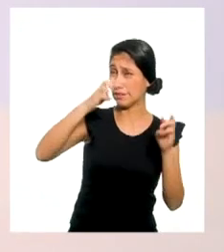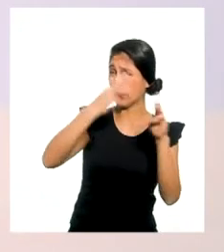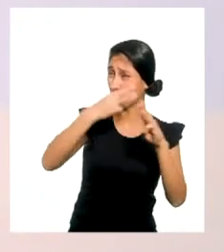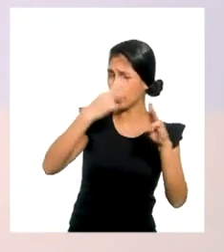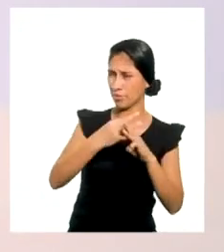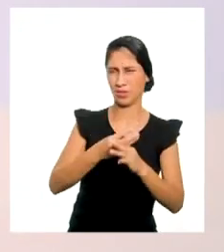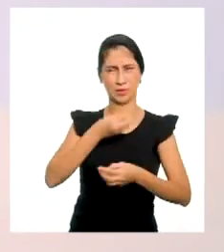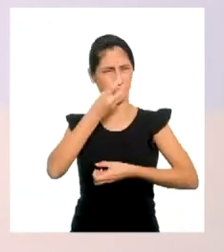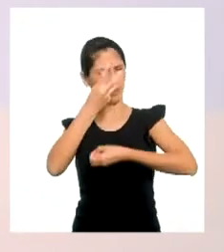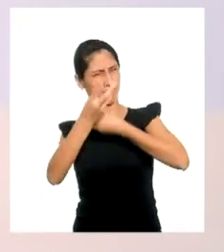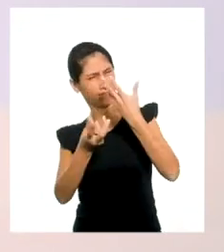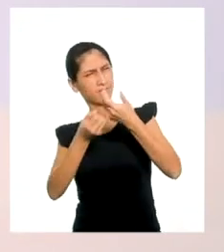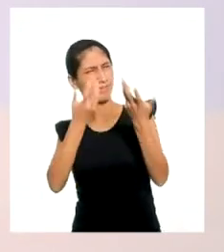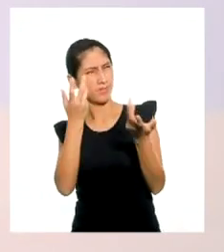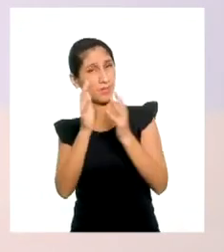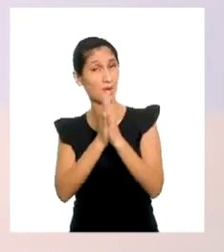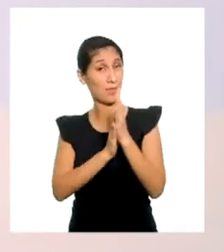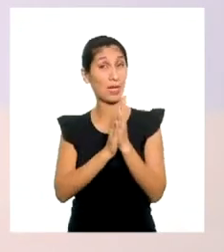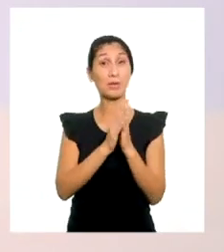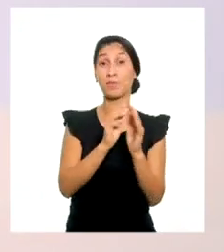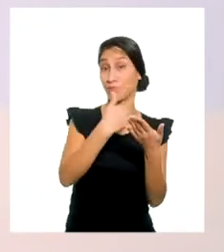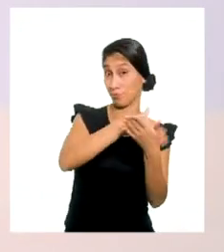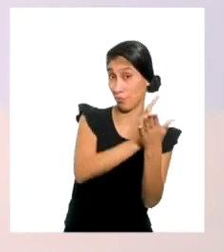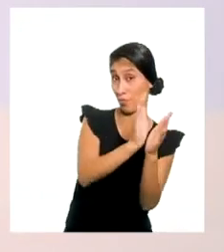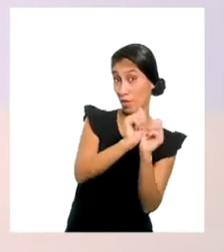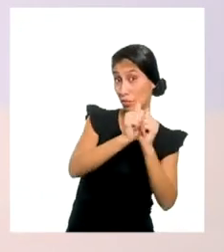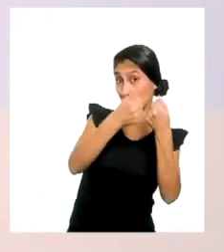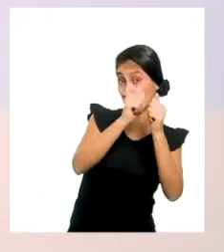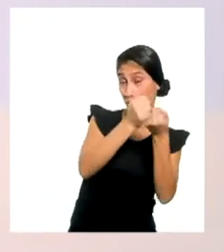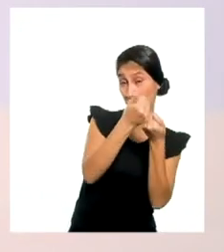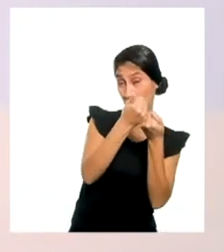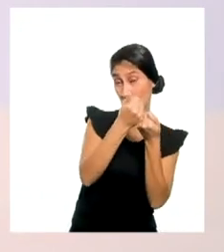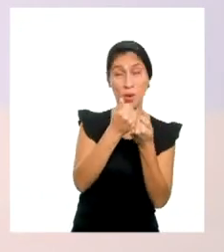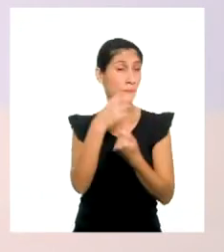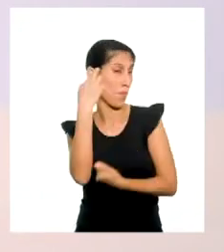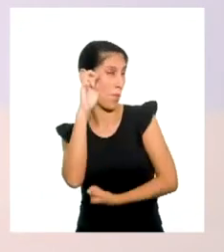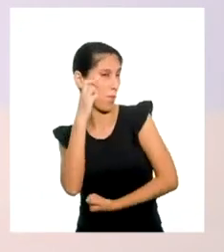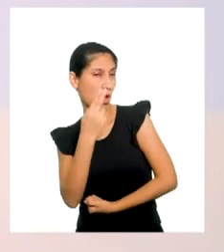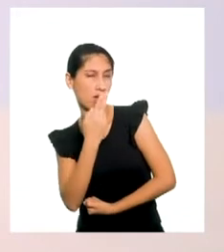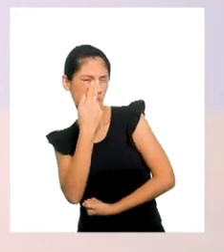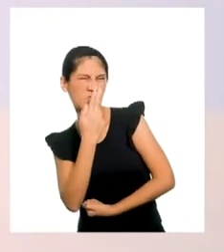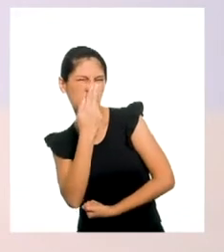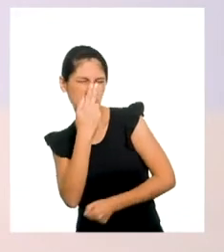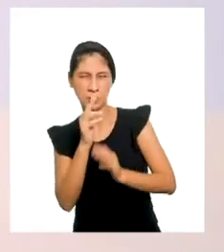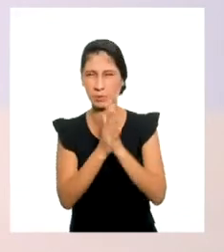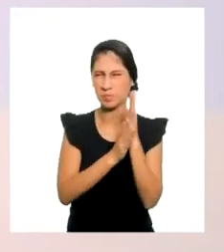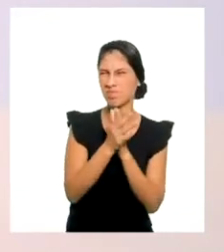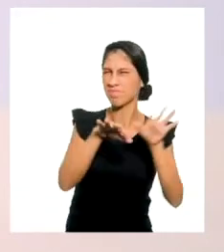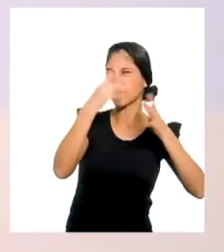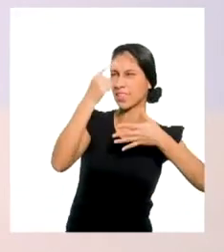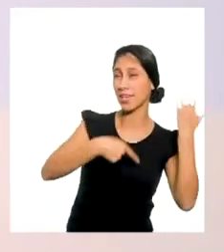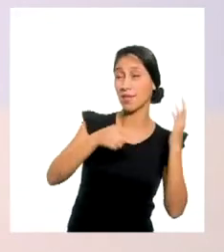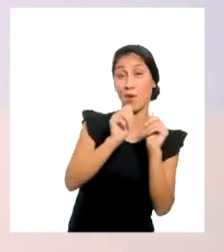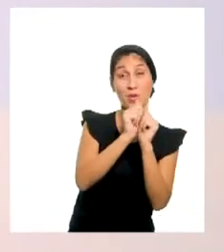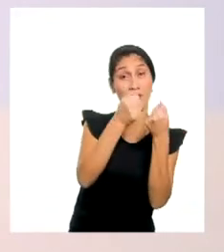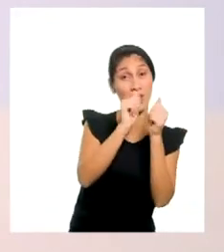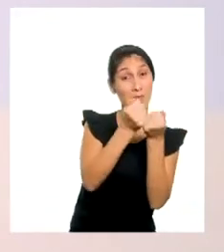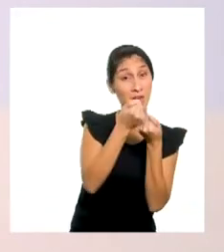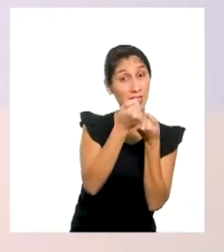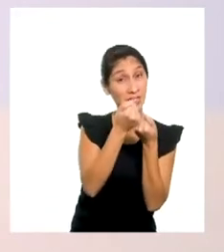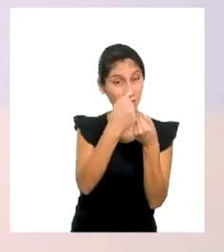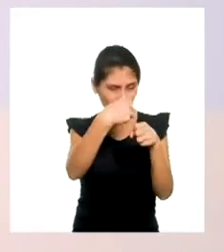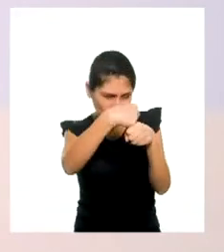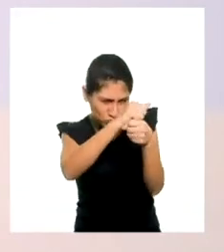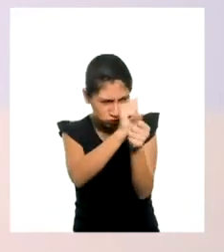cuento, para los ricos sándwiches del emprendimiento papachicharrón, vamos a hacer el pancito de forma